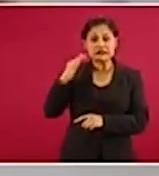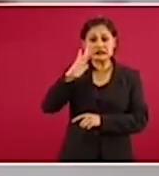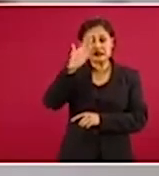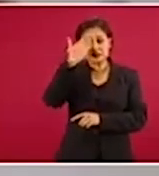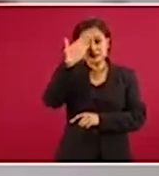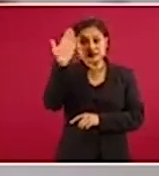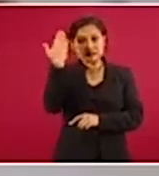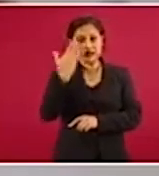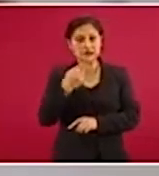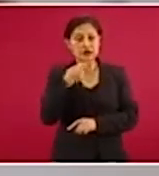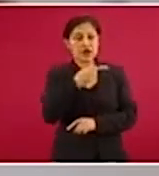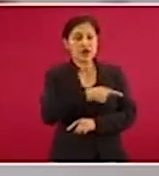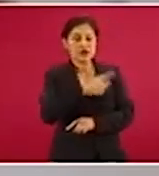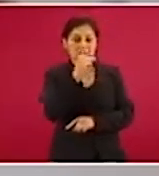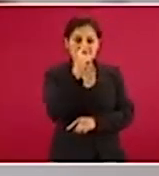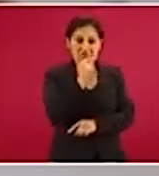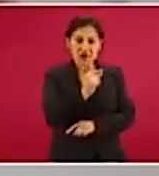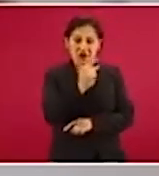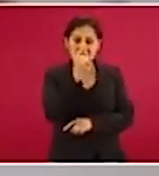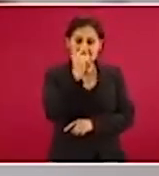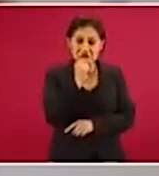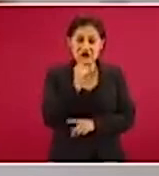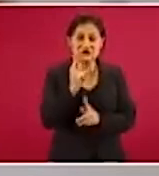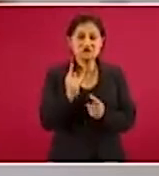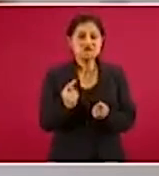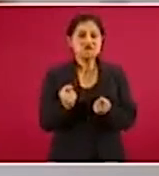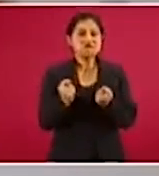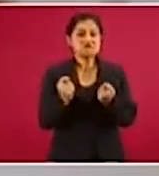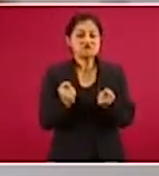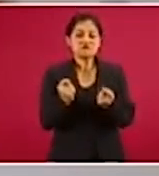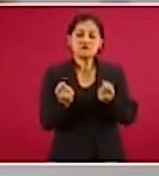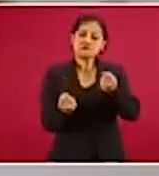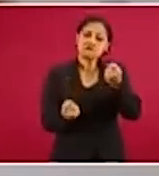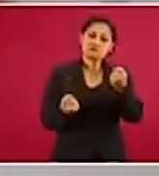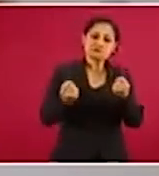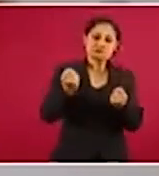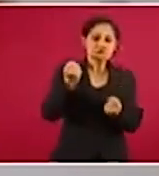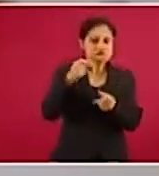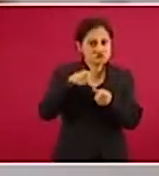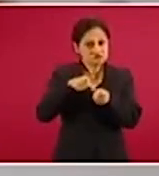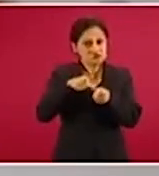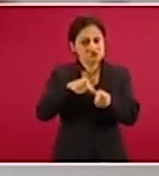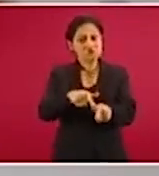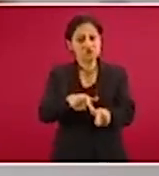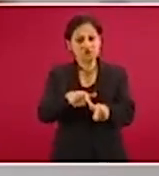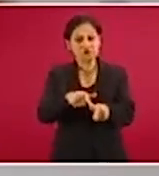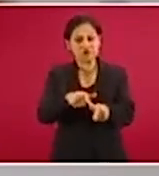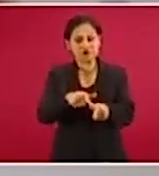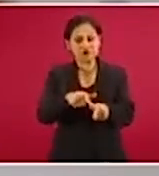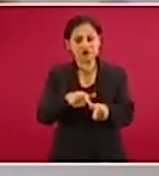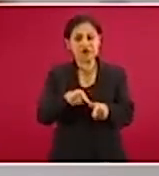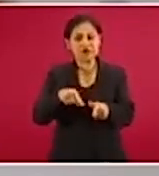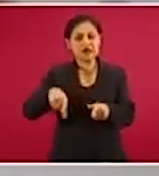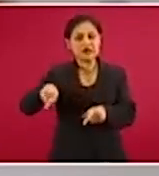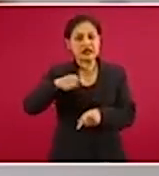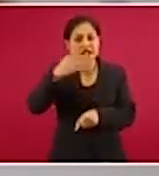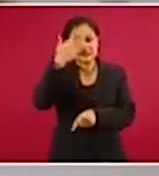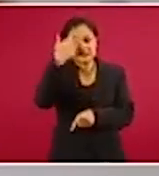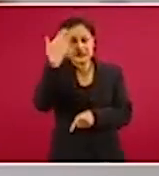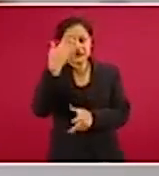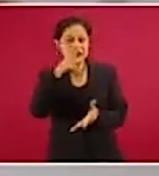funcionamiento intermitente del actuador lineal de alaveo del sistema de aumento de estabilidad, número dos,